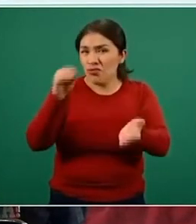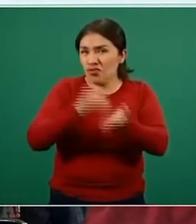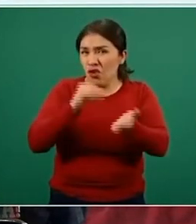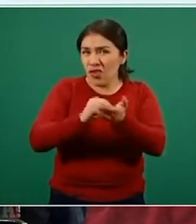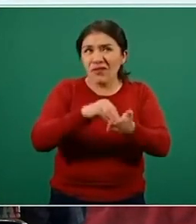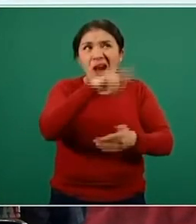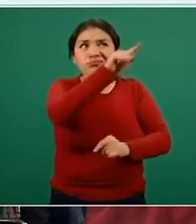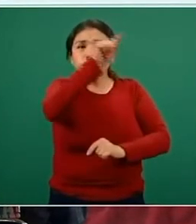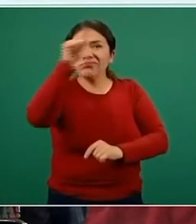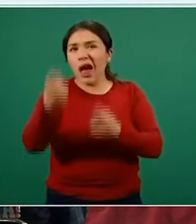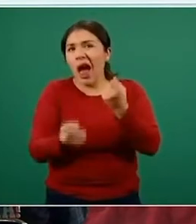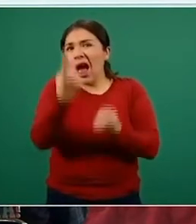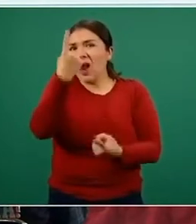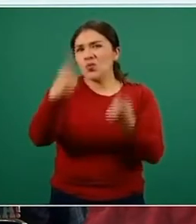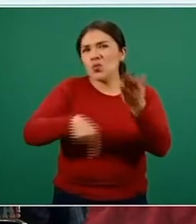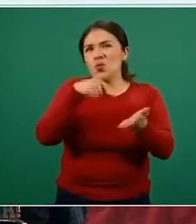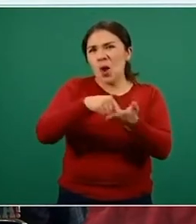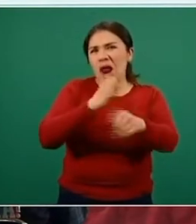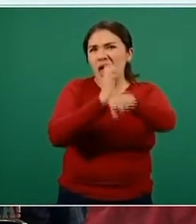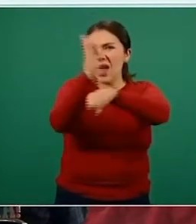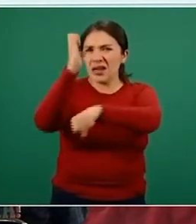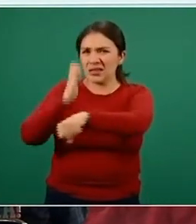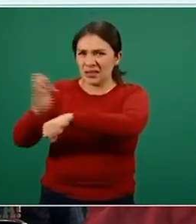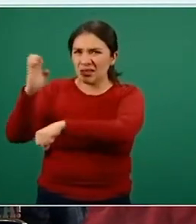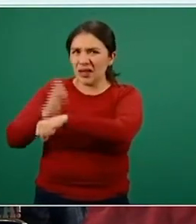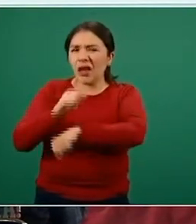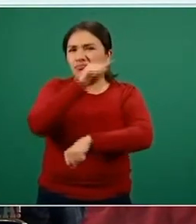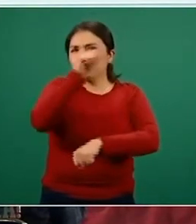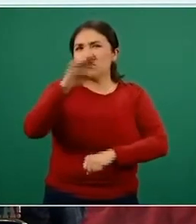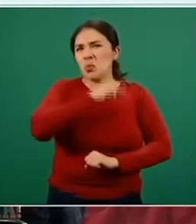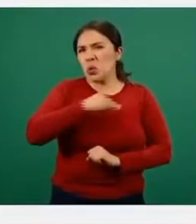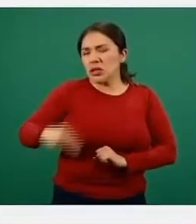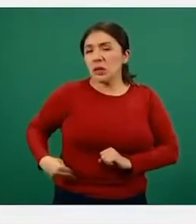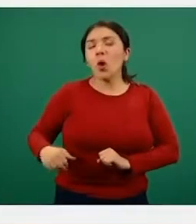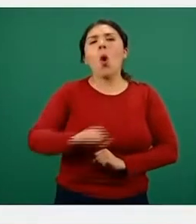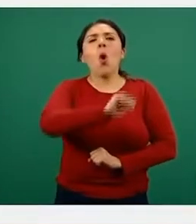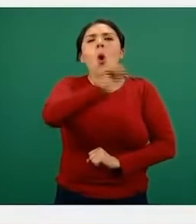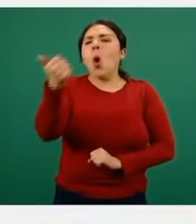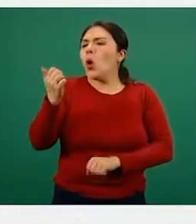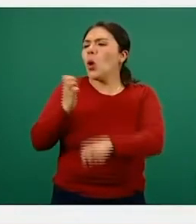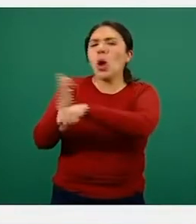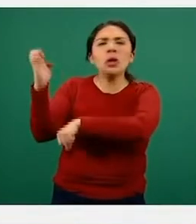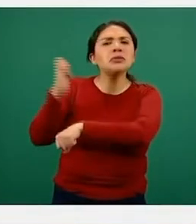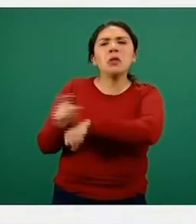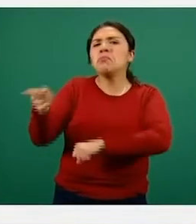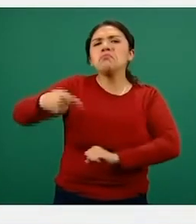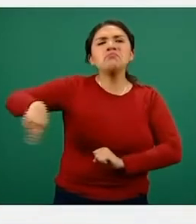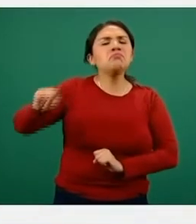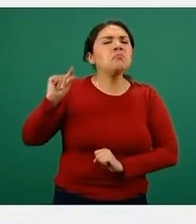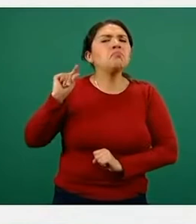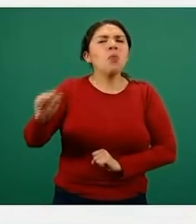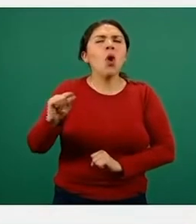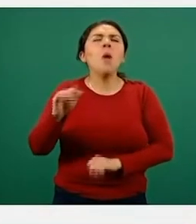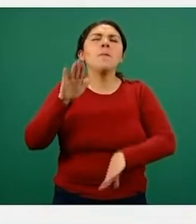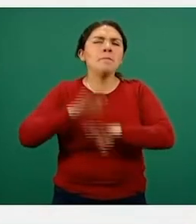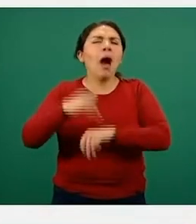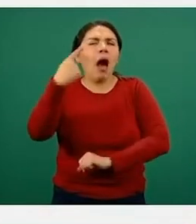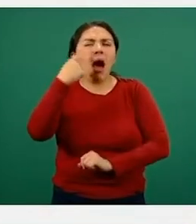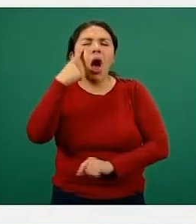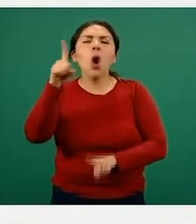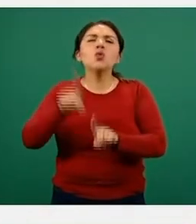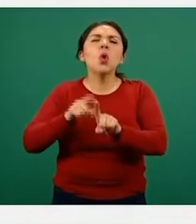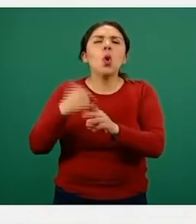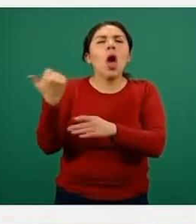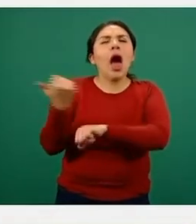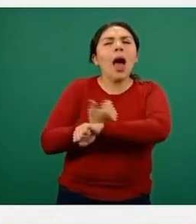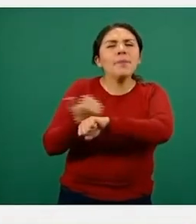sus áreas, en sus diferentes localidades, municipios y otras que tienen esto, sobre todo las que están en colores amarillo-verde